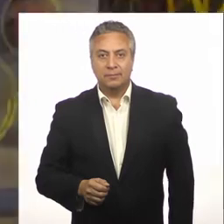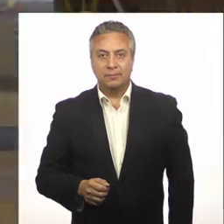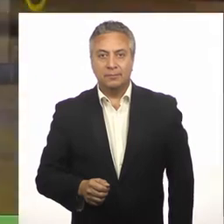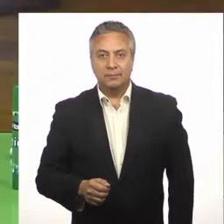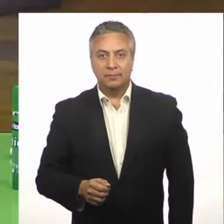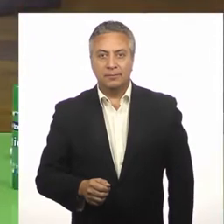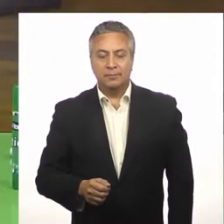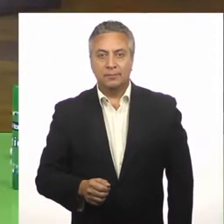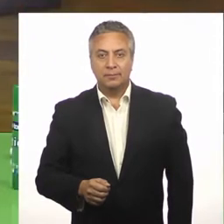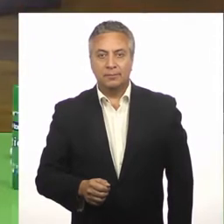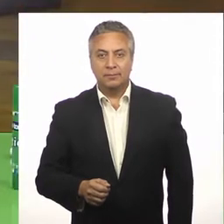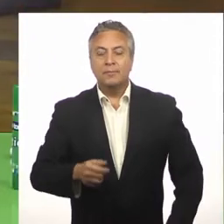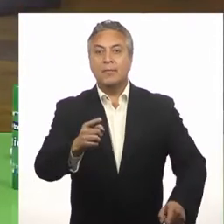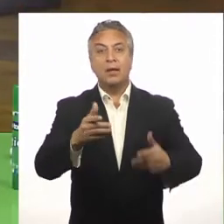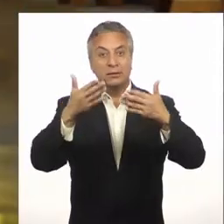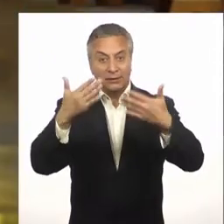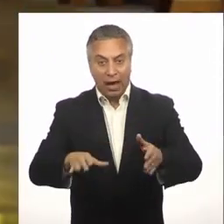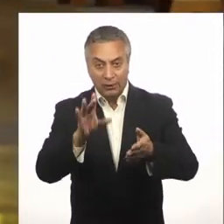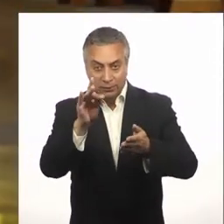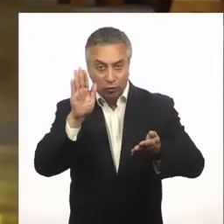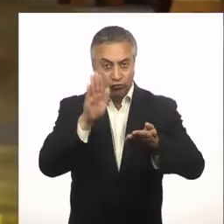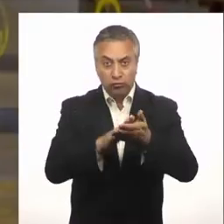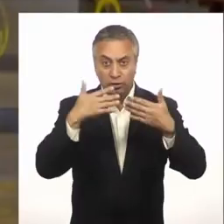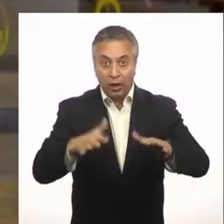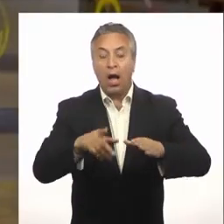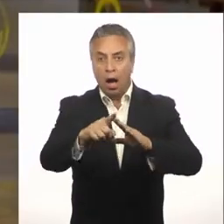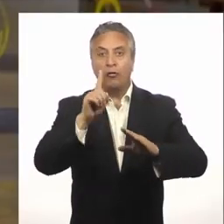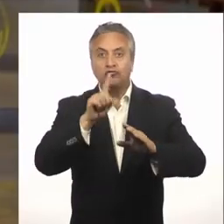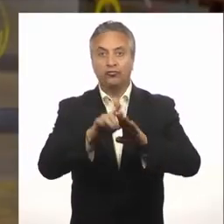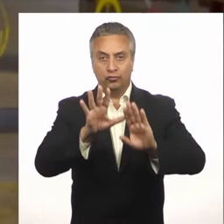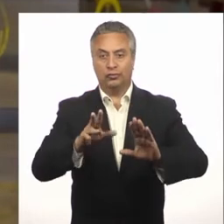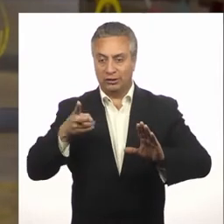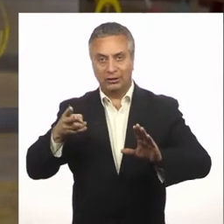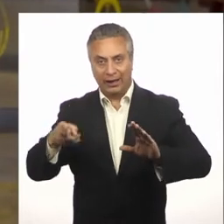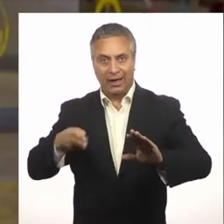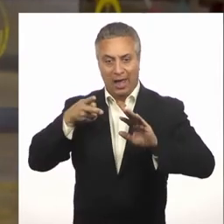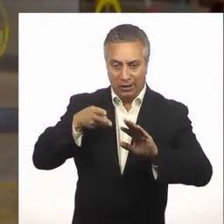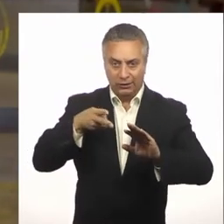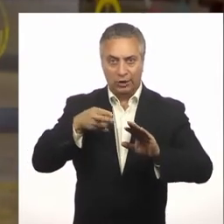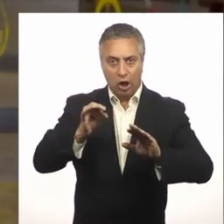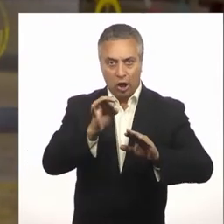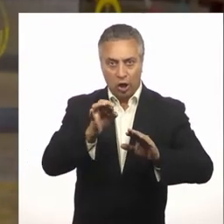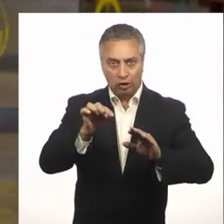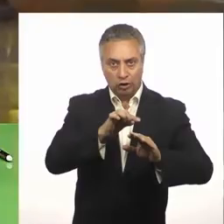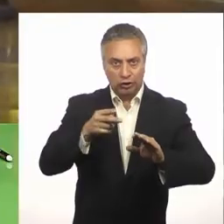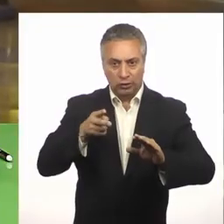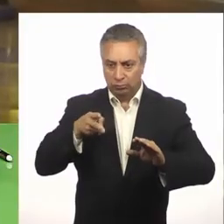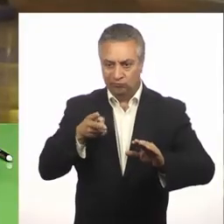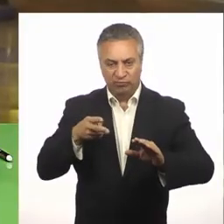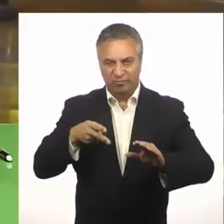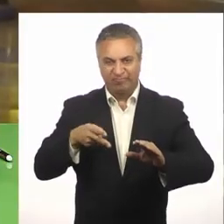Una vez pegados, tenemos que hacer los orificios con la tijera. Muy difícil, ¿no?